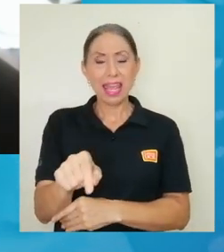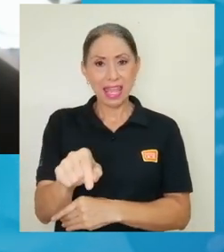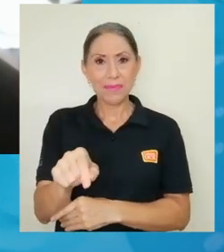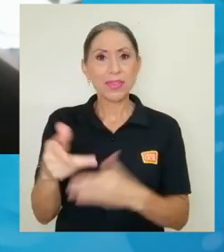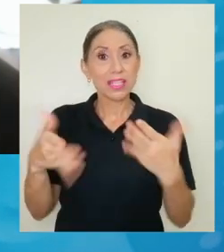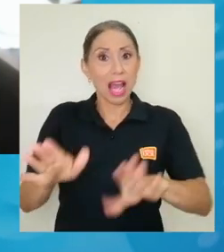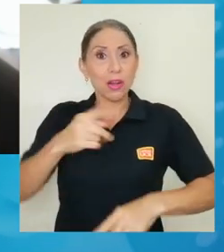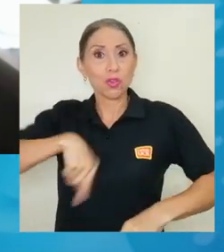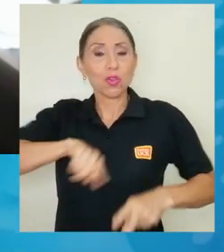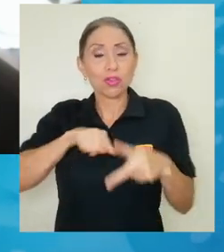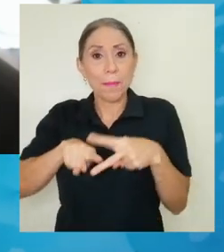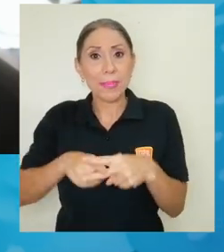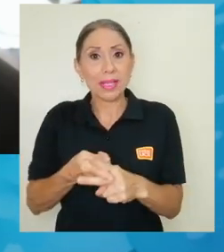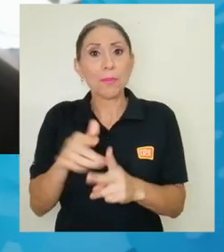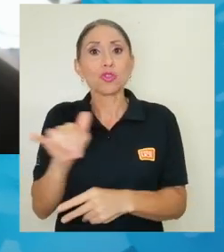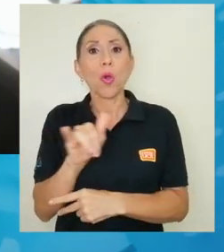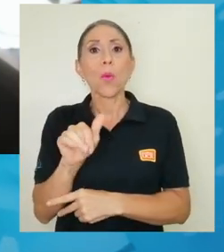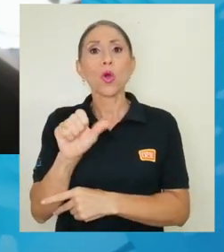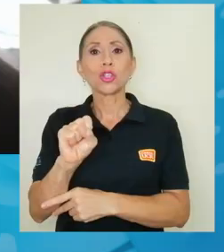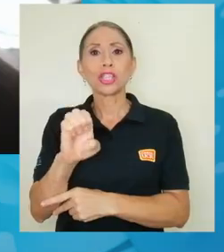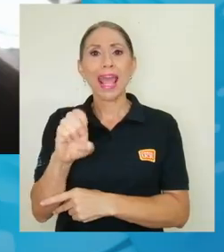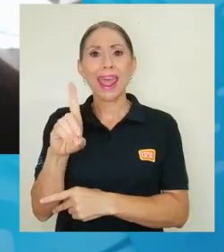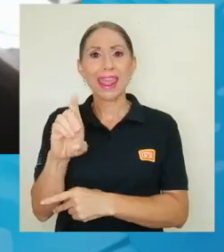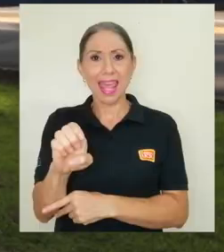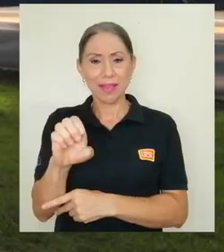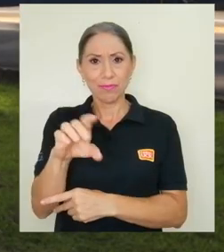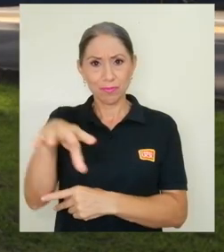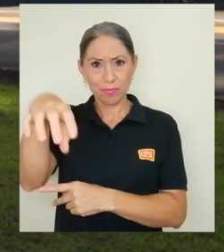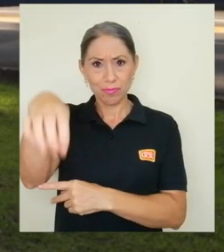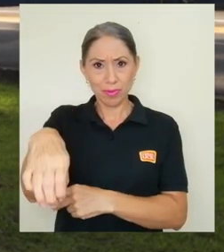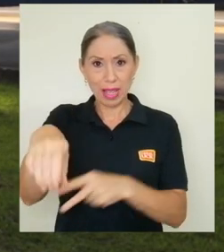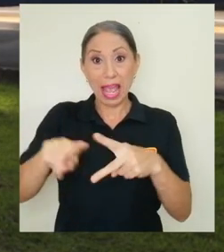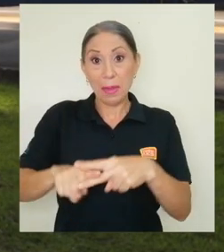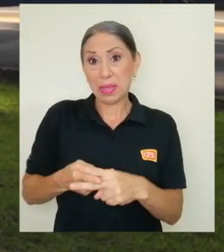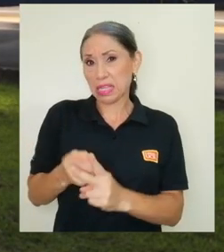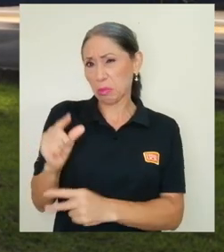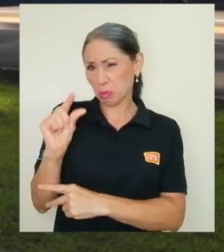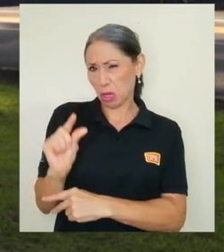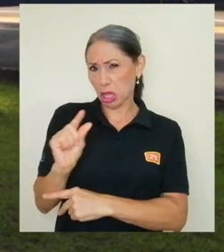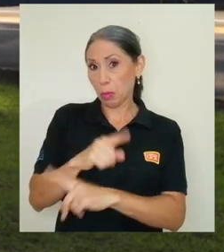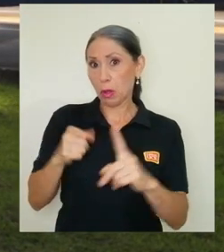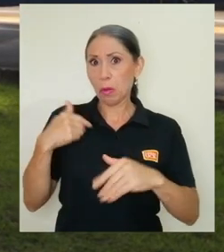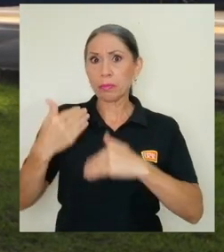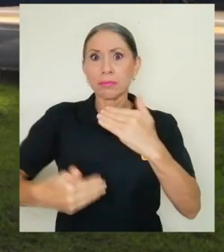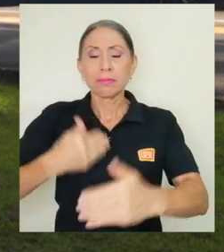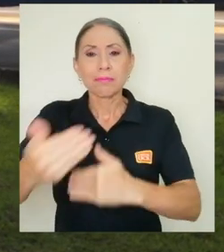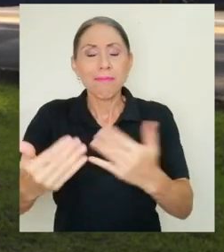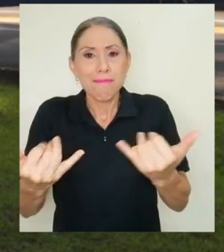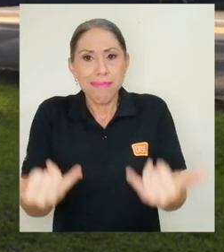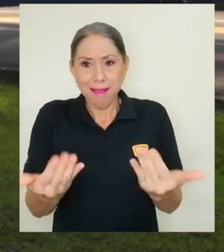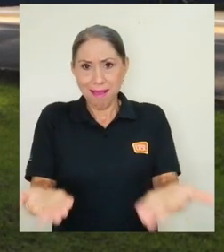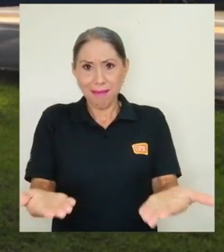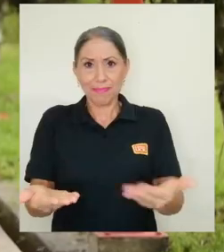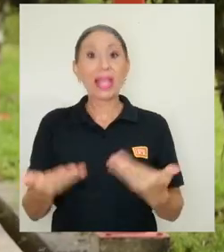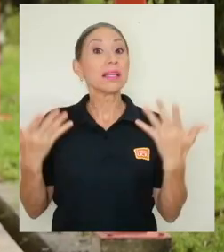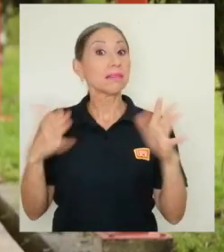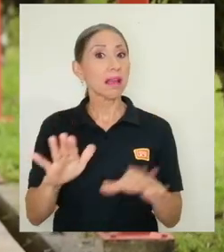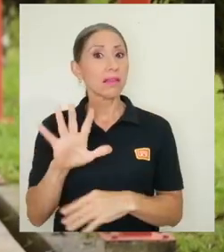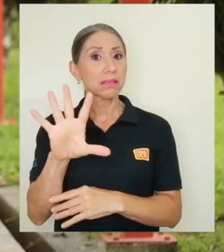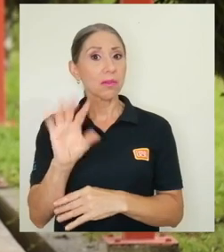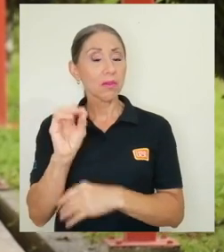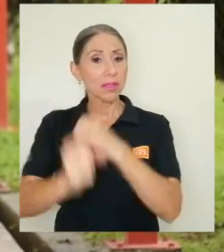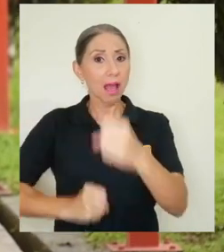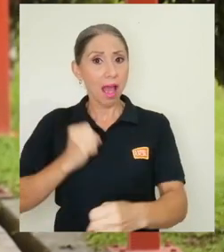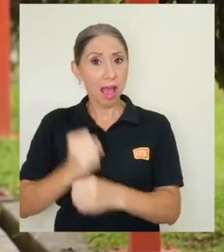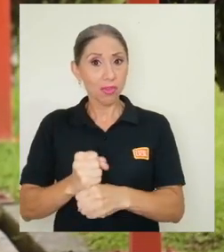del Atlántico. Entonces empezamos con algo muy poquito a llegar a lo que hoy somos. Han pasado cinco décadas y en